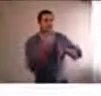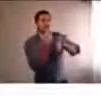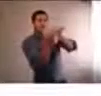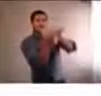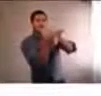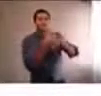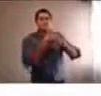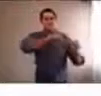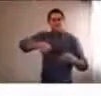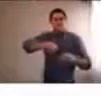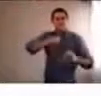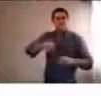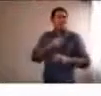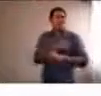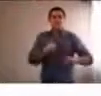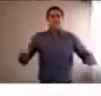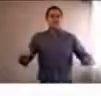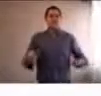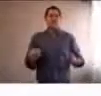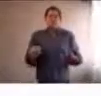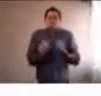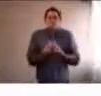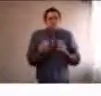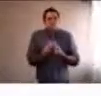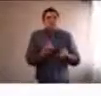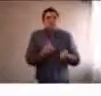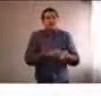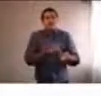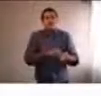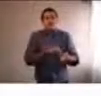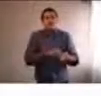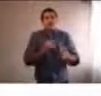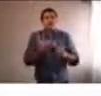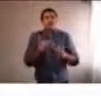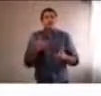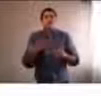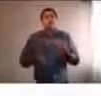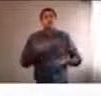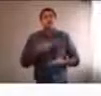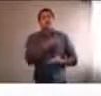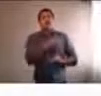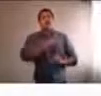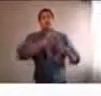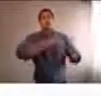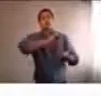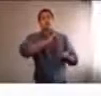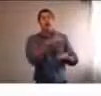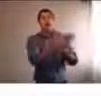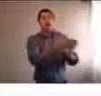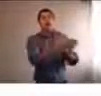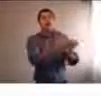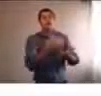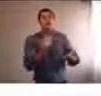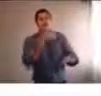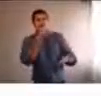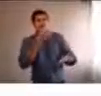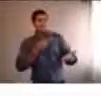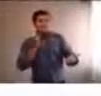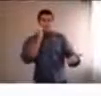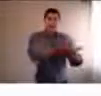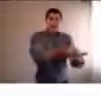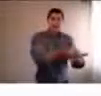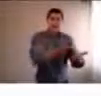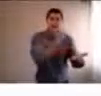acá en Argentina y no sé qué pasa ahí, dejaron de pagar las cuotas de los jardines maternales, porque les consideraban que no tenía ningún